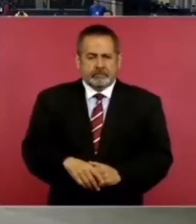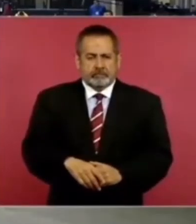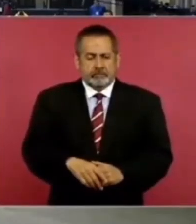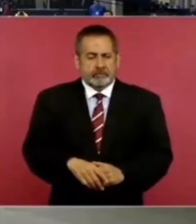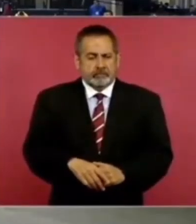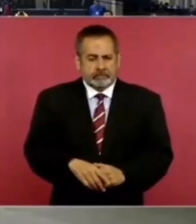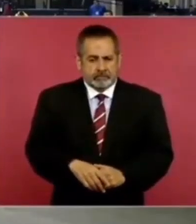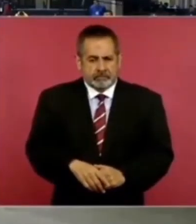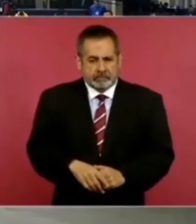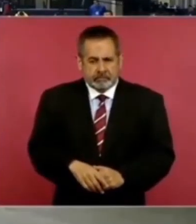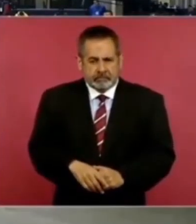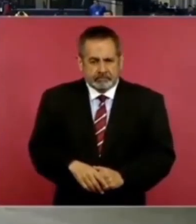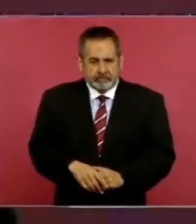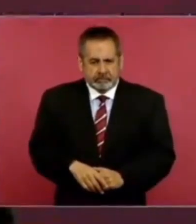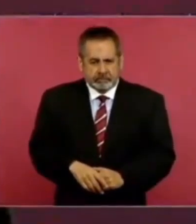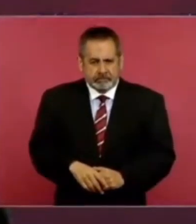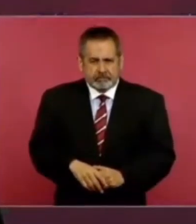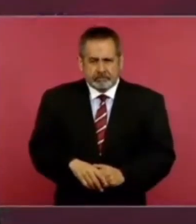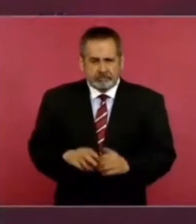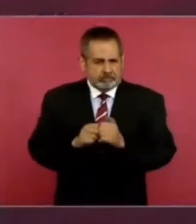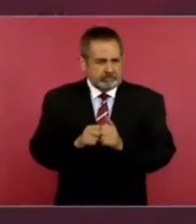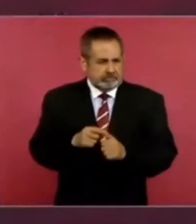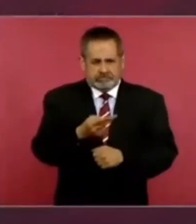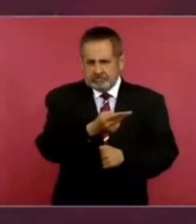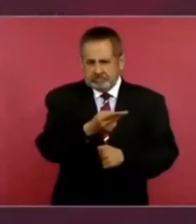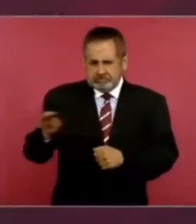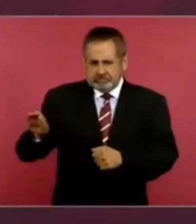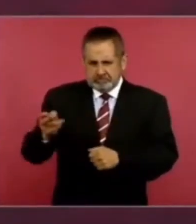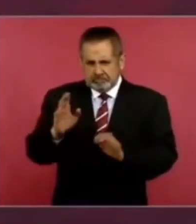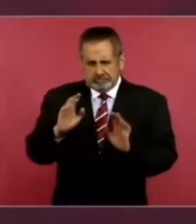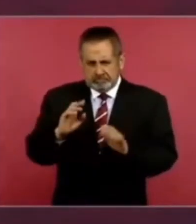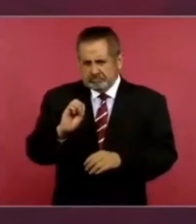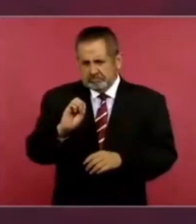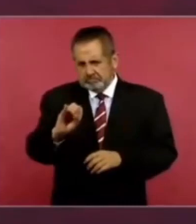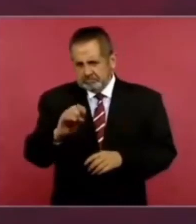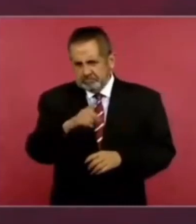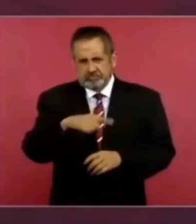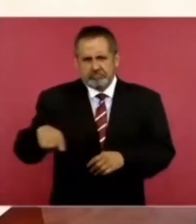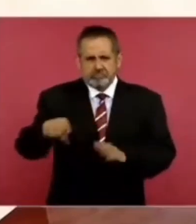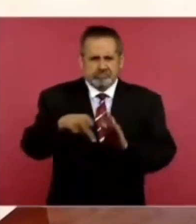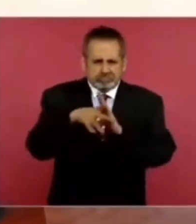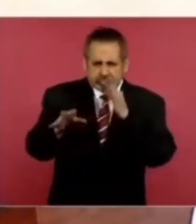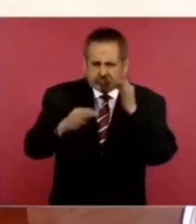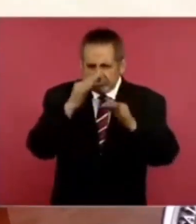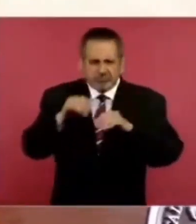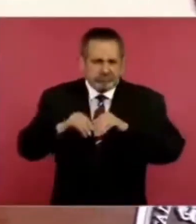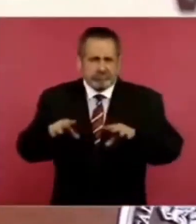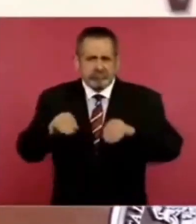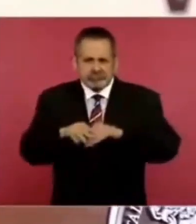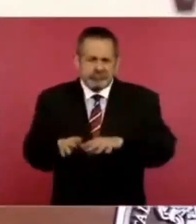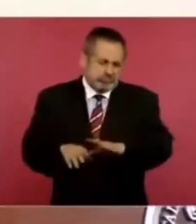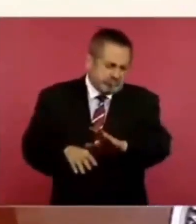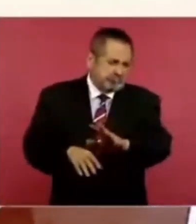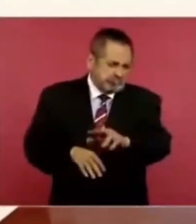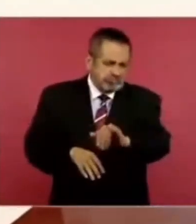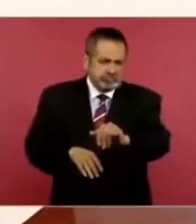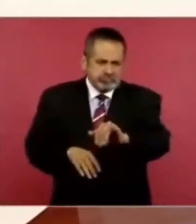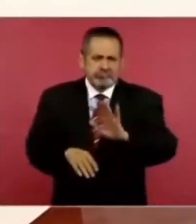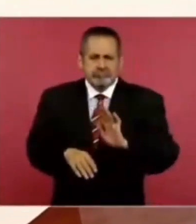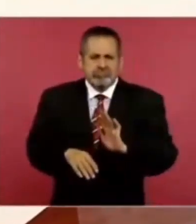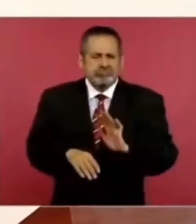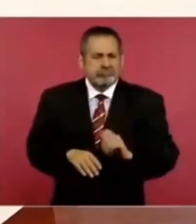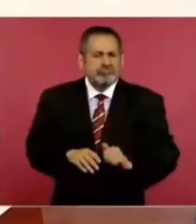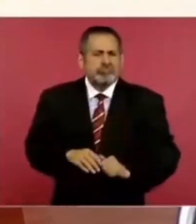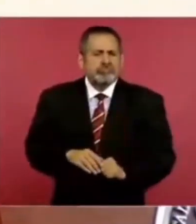con cualquiera de ustedes, sí, son periodistas, somos